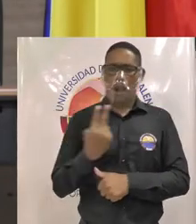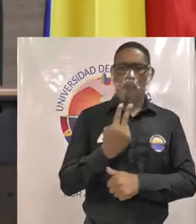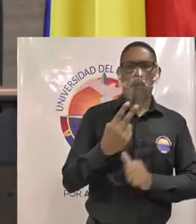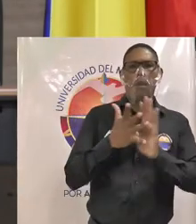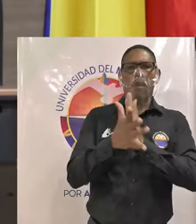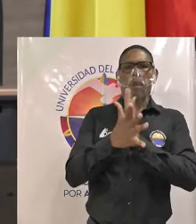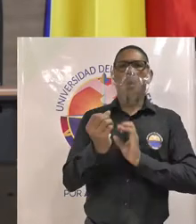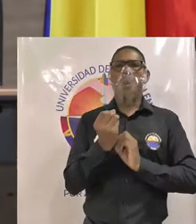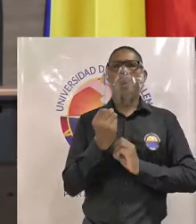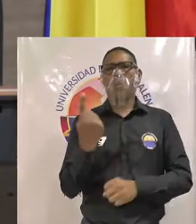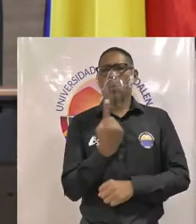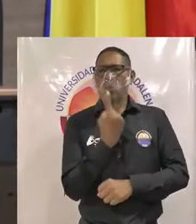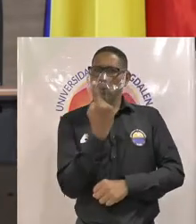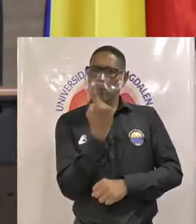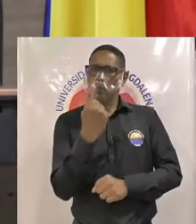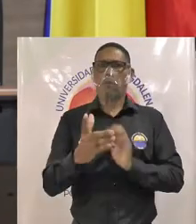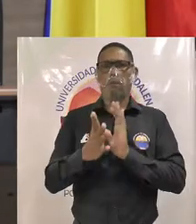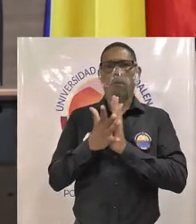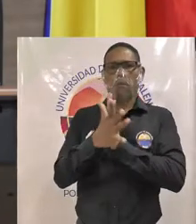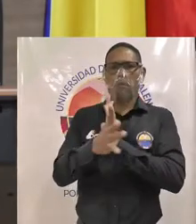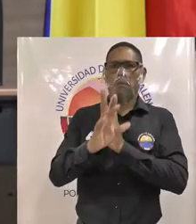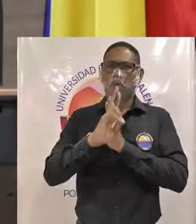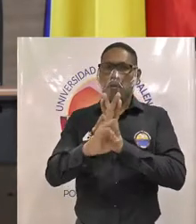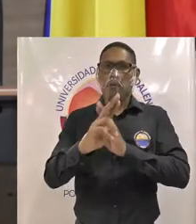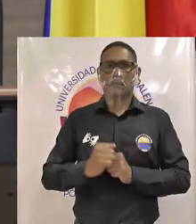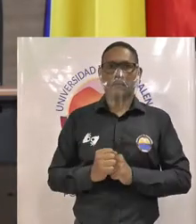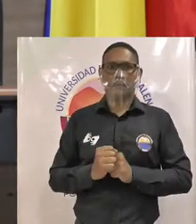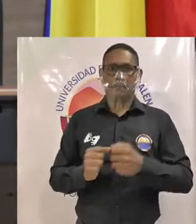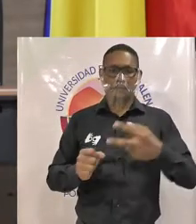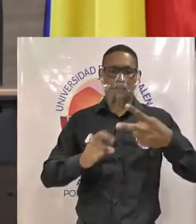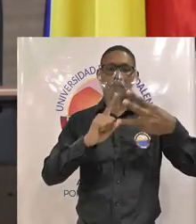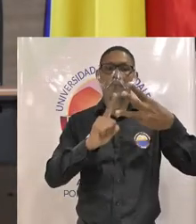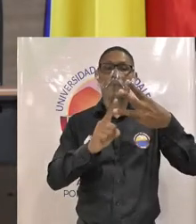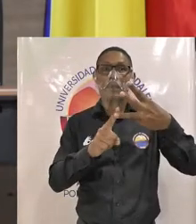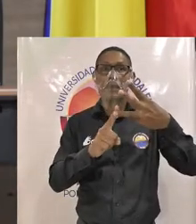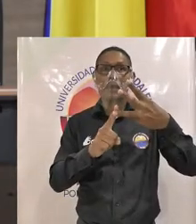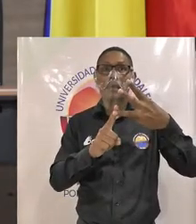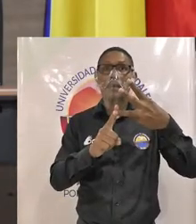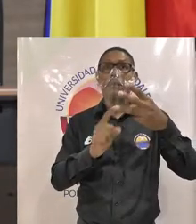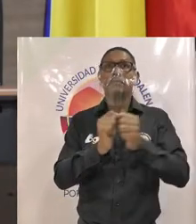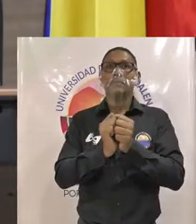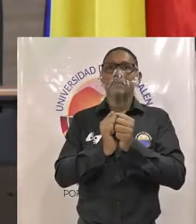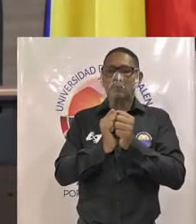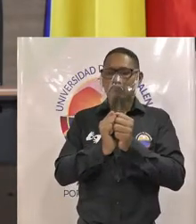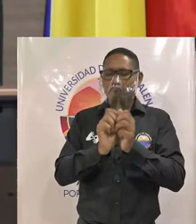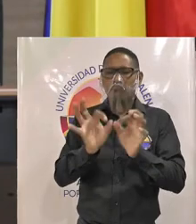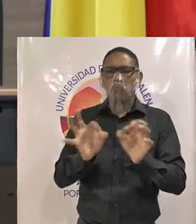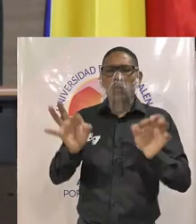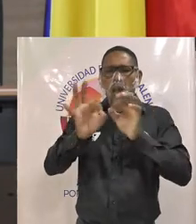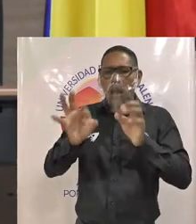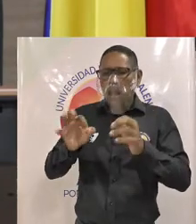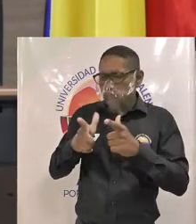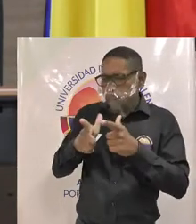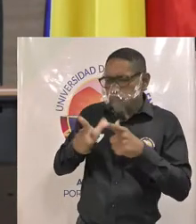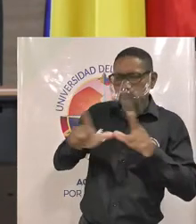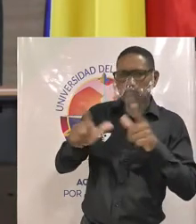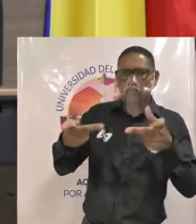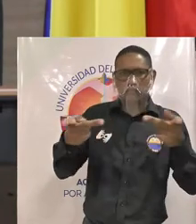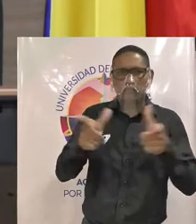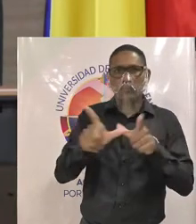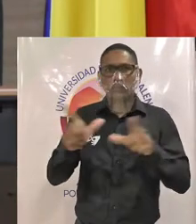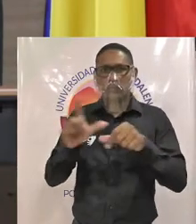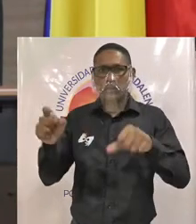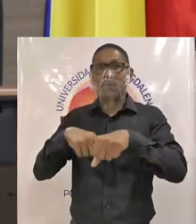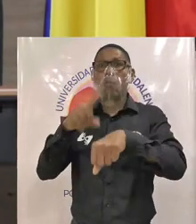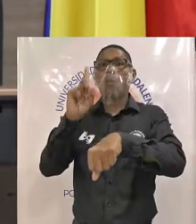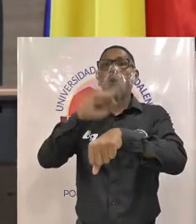uno solo tercero espacio libre para cada una de las fórmulas de candidatos disponible